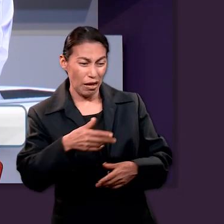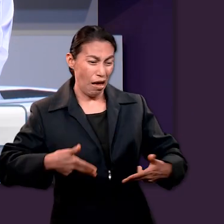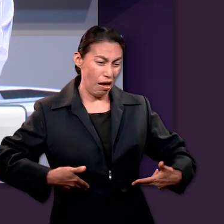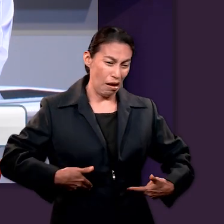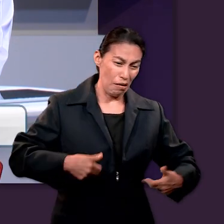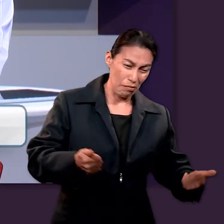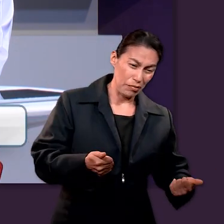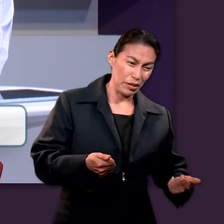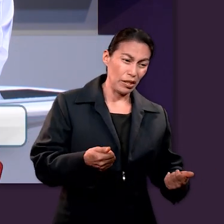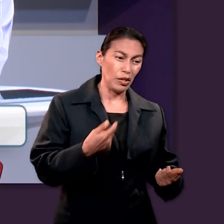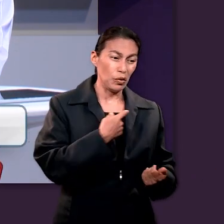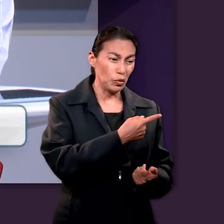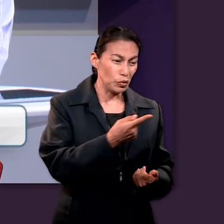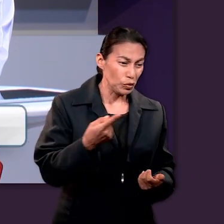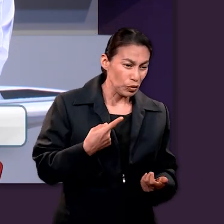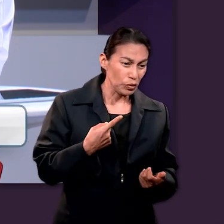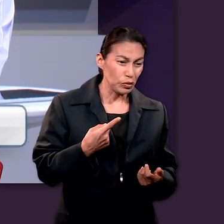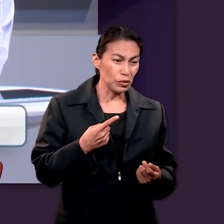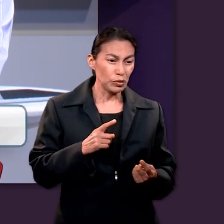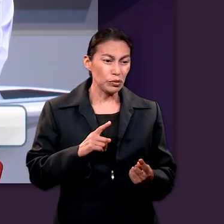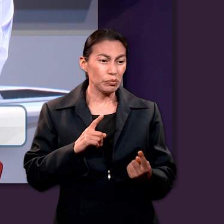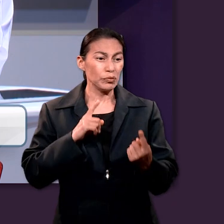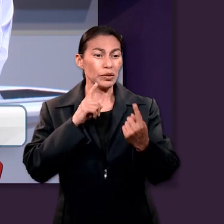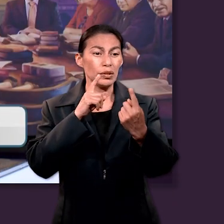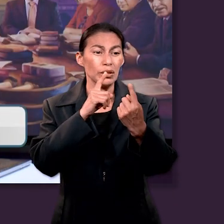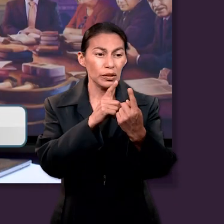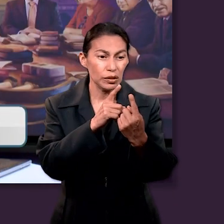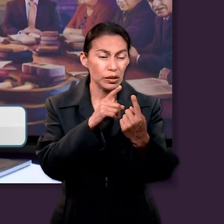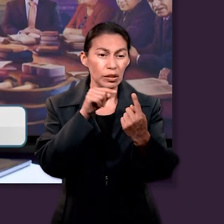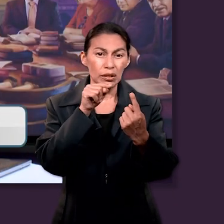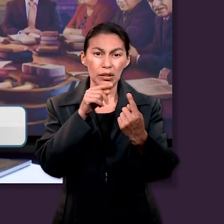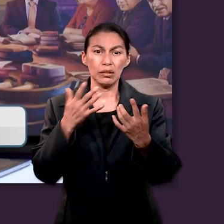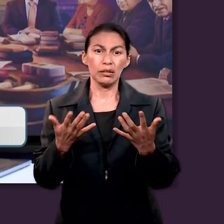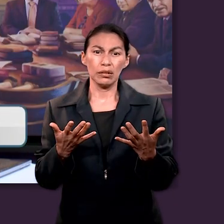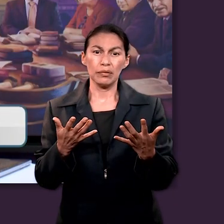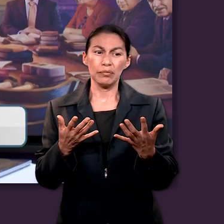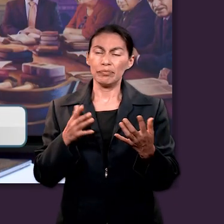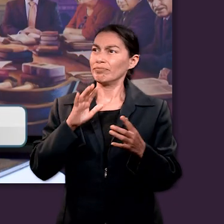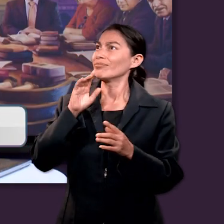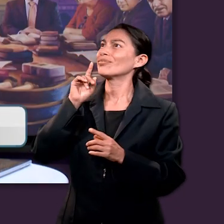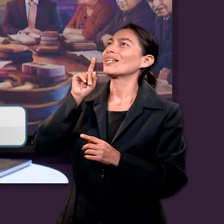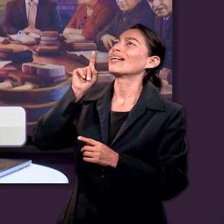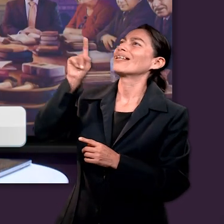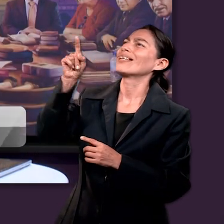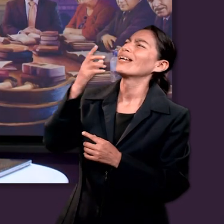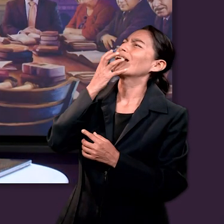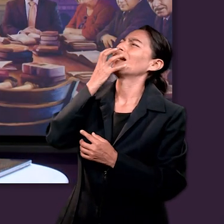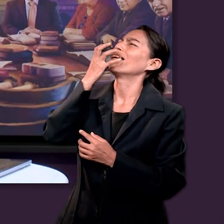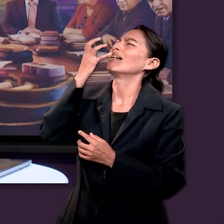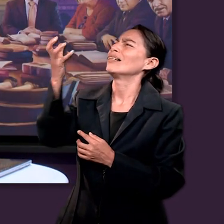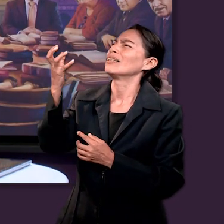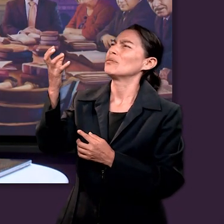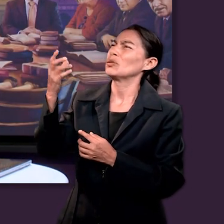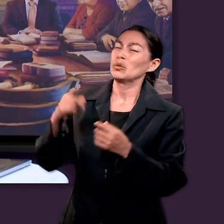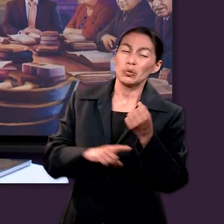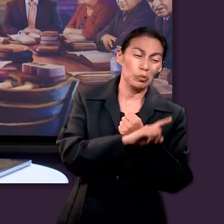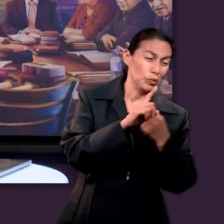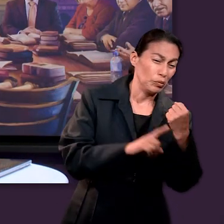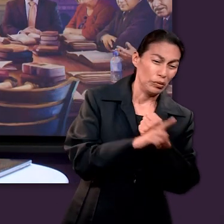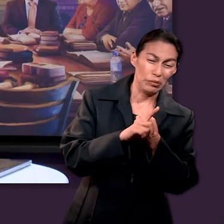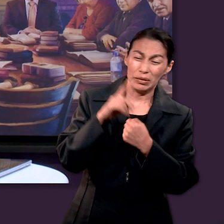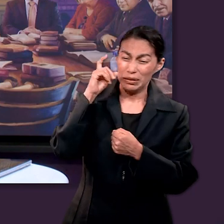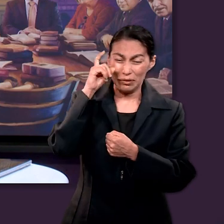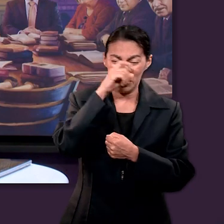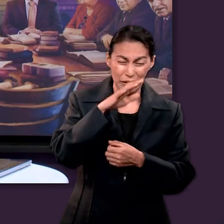nos presentaremos delante de esta casa y delante de ti clamaremos a ti a causa de nuestras